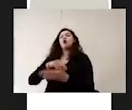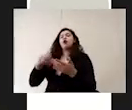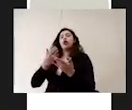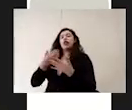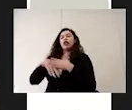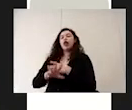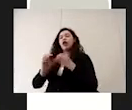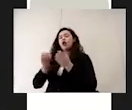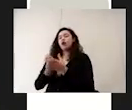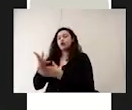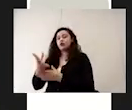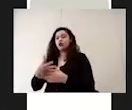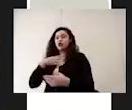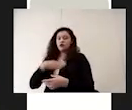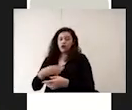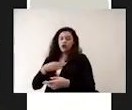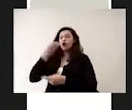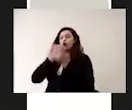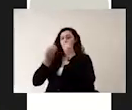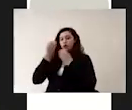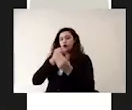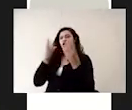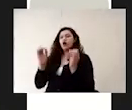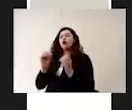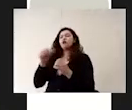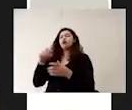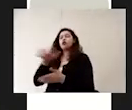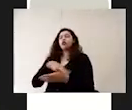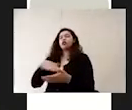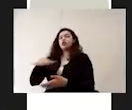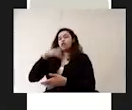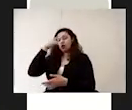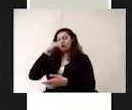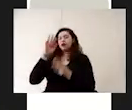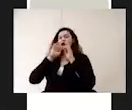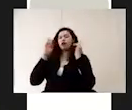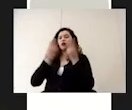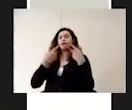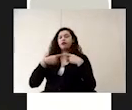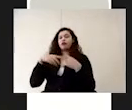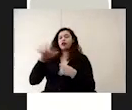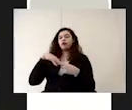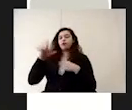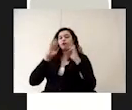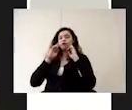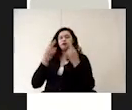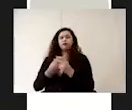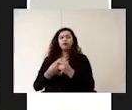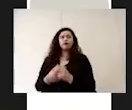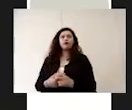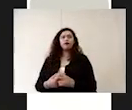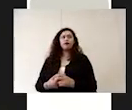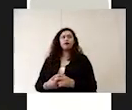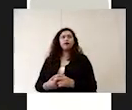en los sanitarios en los comedores o en otras áreas donde se reúna gente en los centros